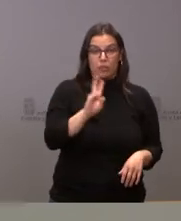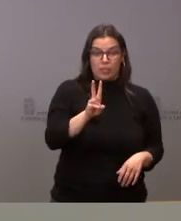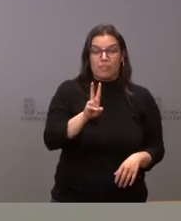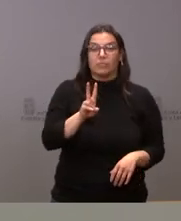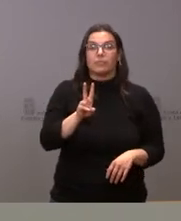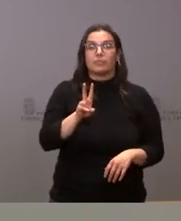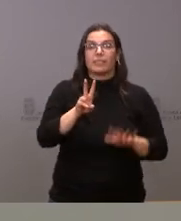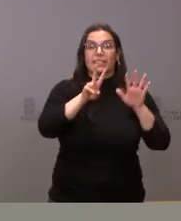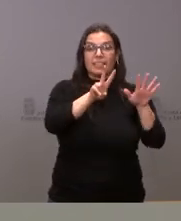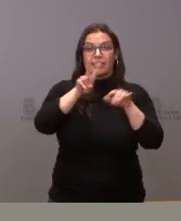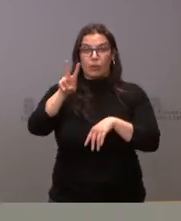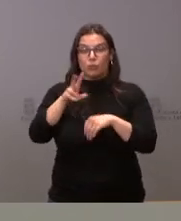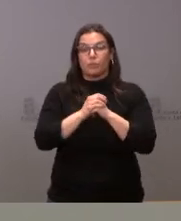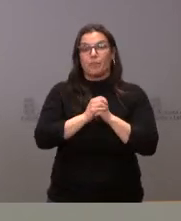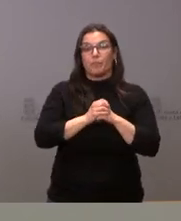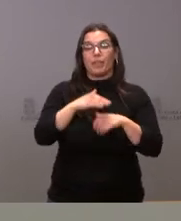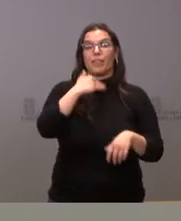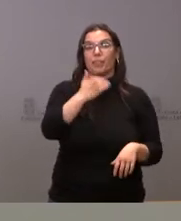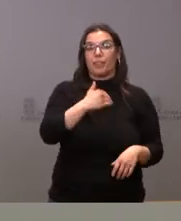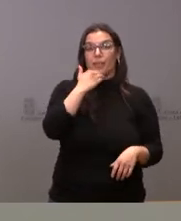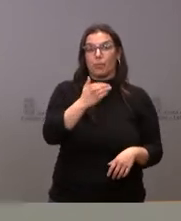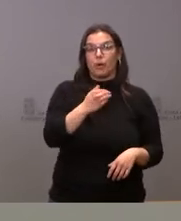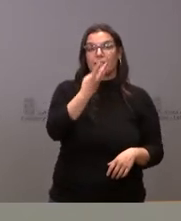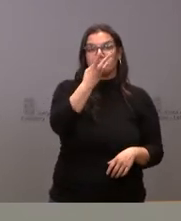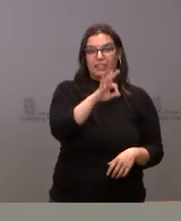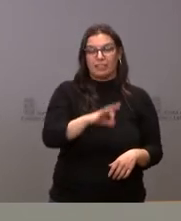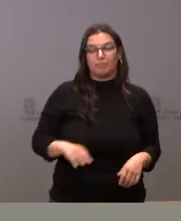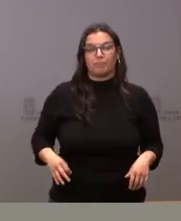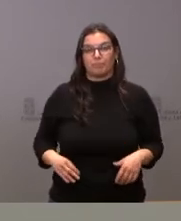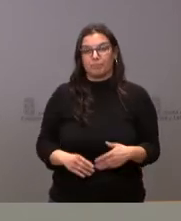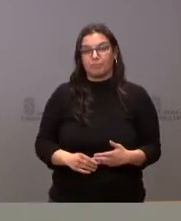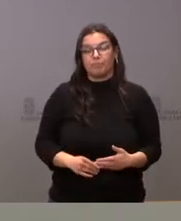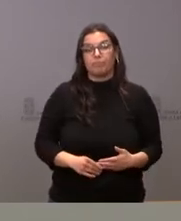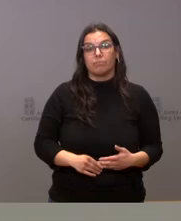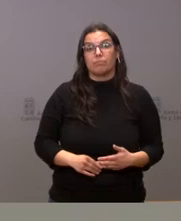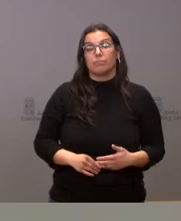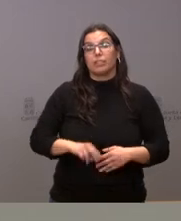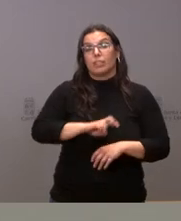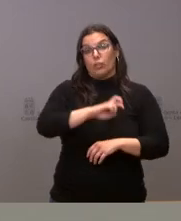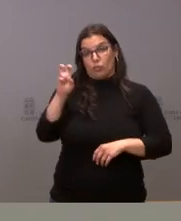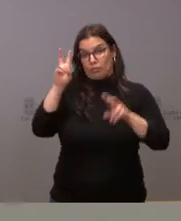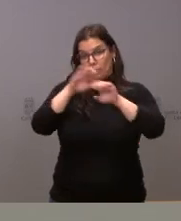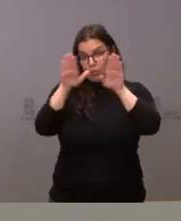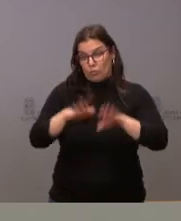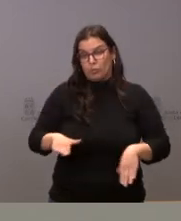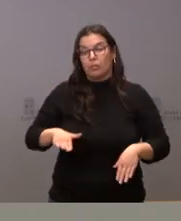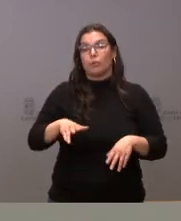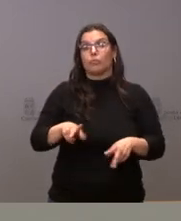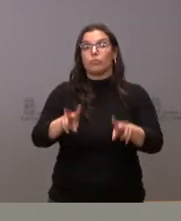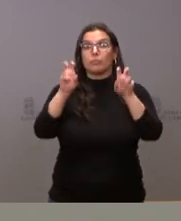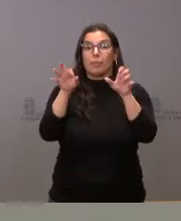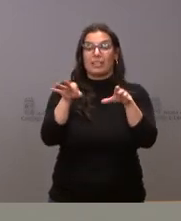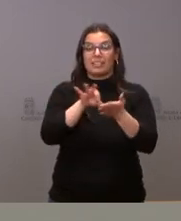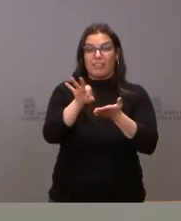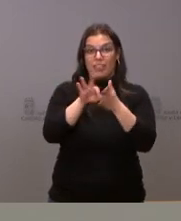Valladolid 72 y Zamora 30. Y, finalmente, en el ámbito de las competencias de servicios